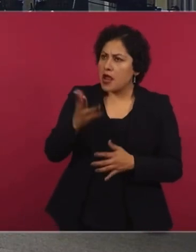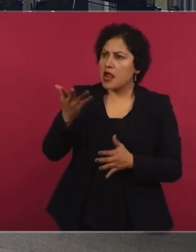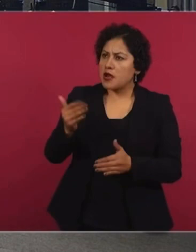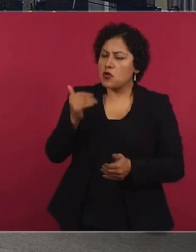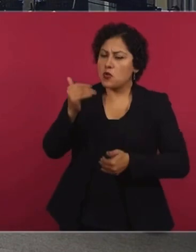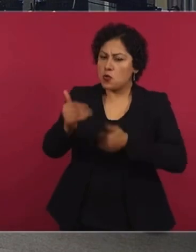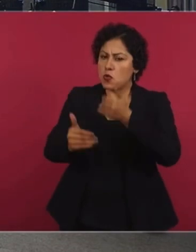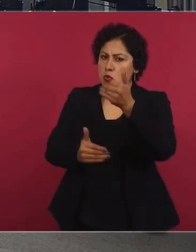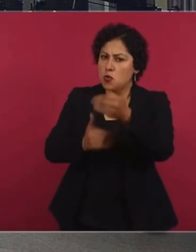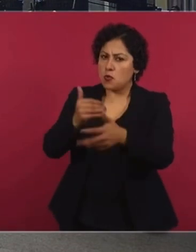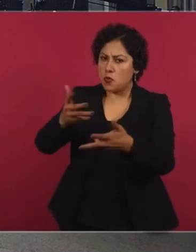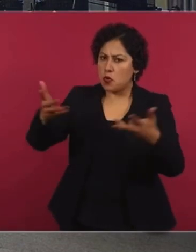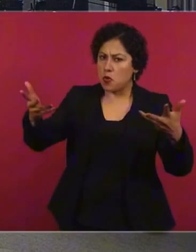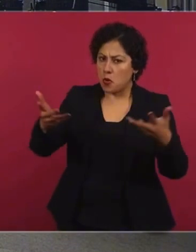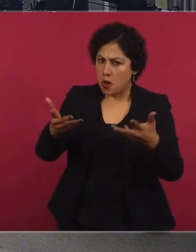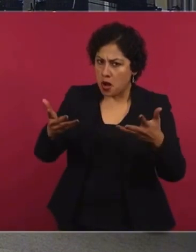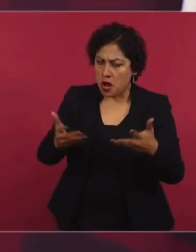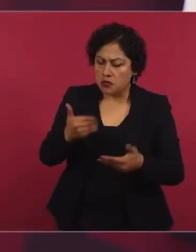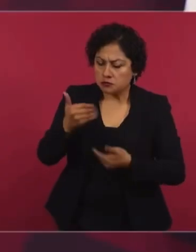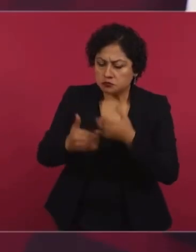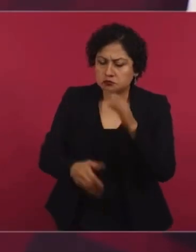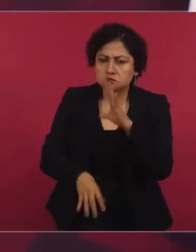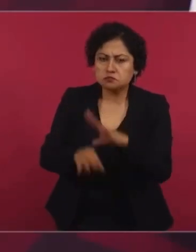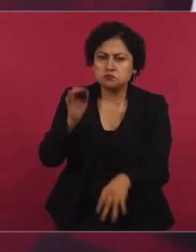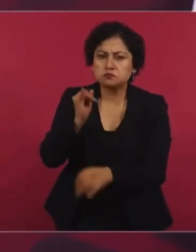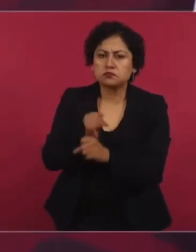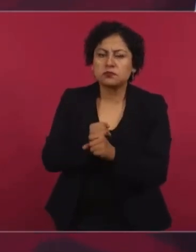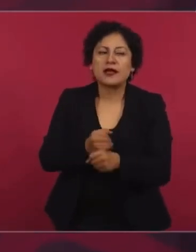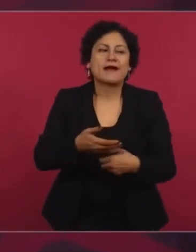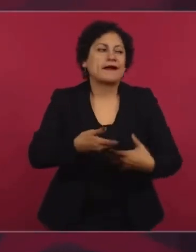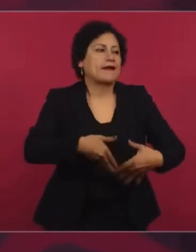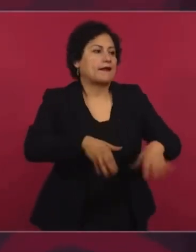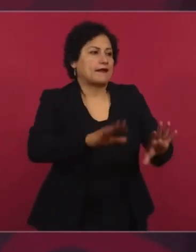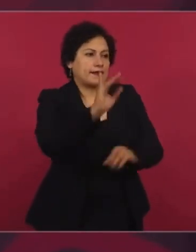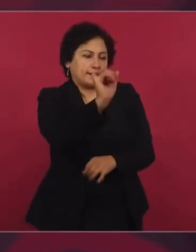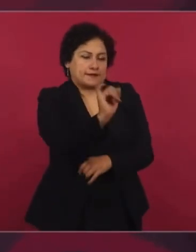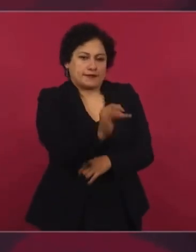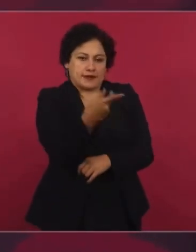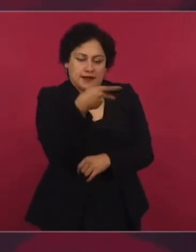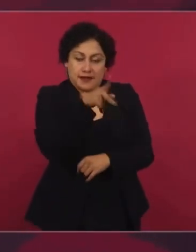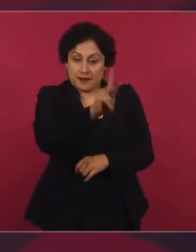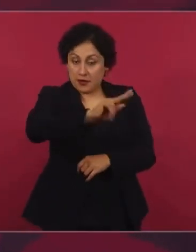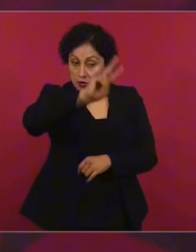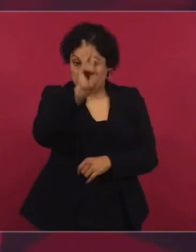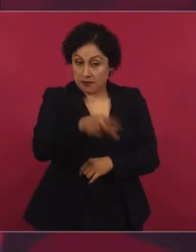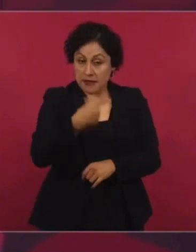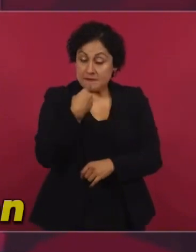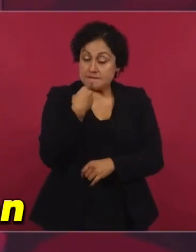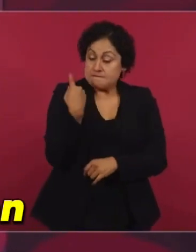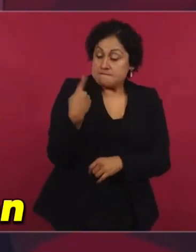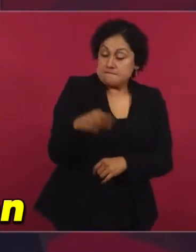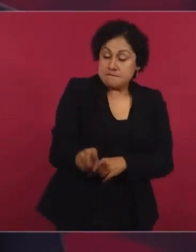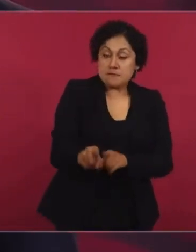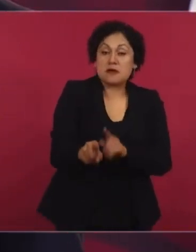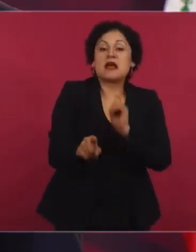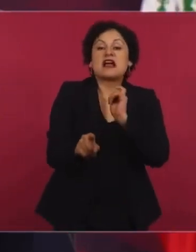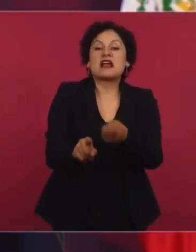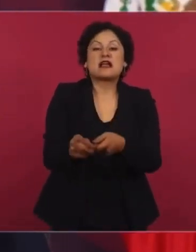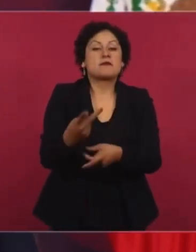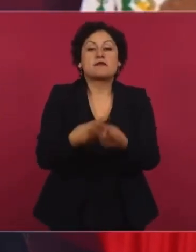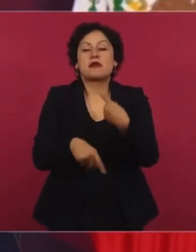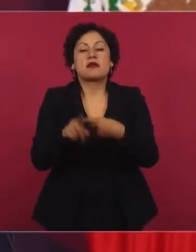acusación directa es porque un mes o dos meses antes, de acuerdo a esta grabación